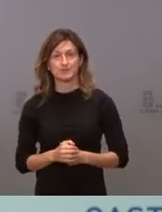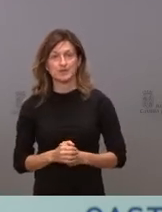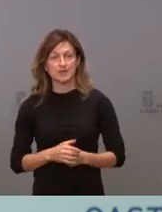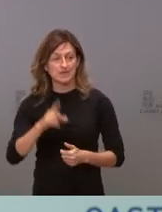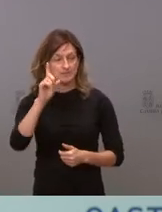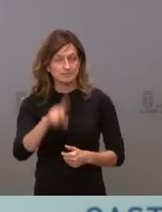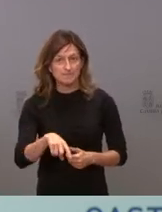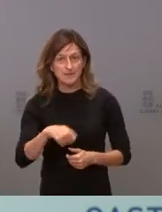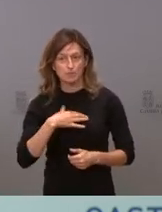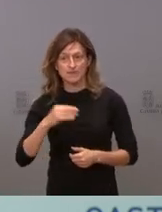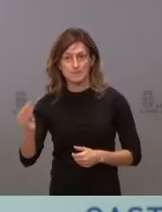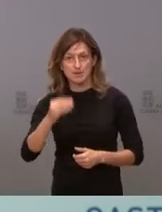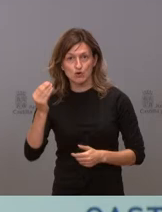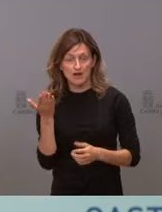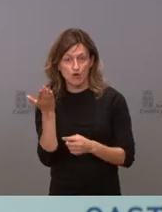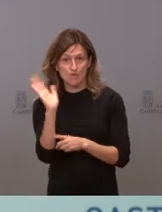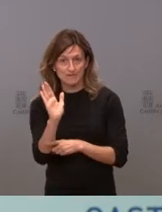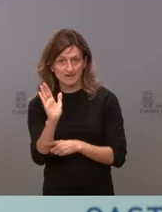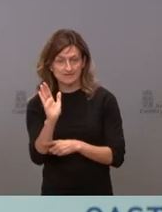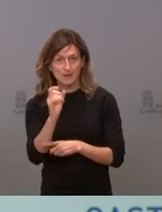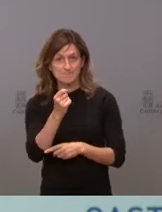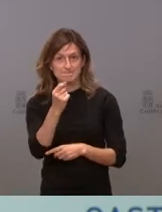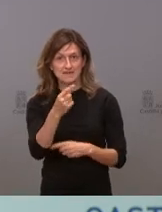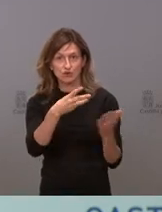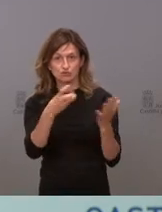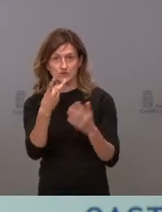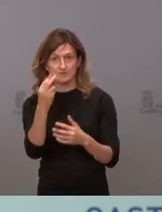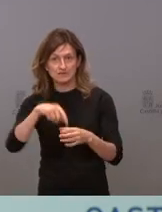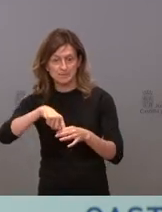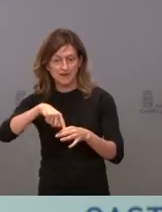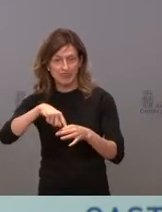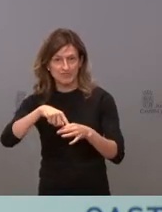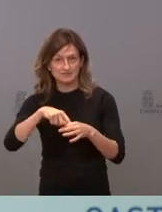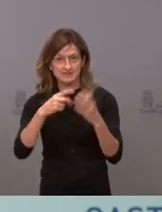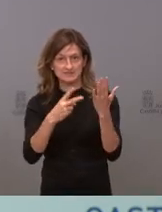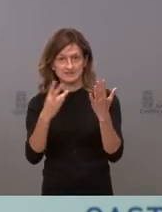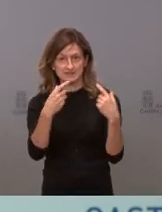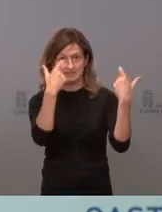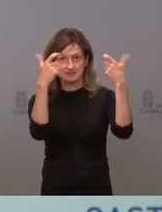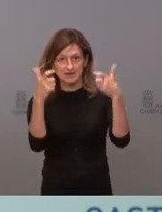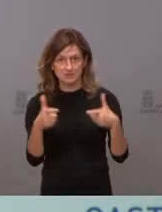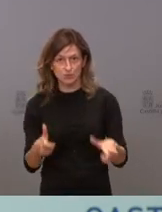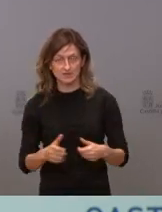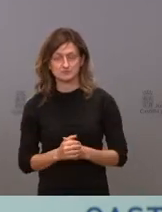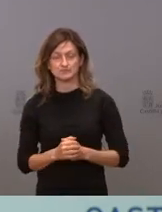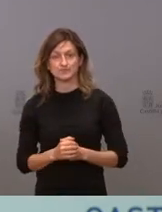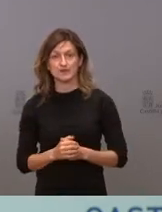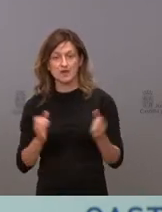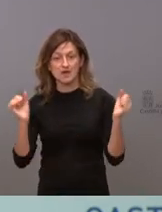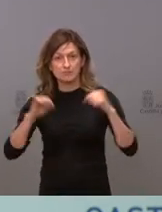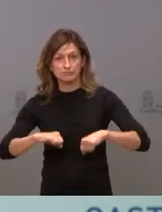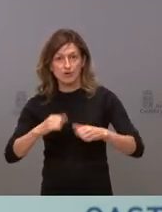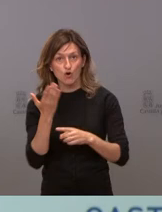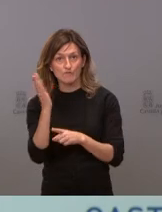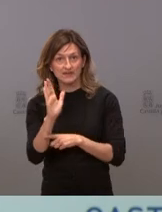nuestra oferta de empleo público en sanidad con 1.820 plazas en 73 categorías. Hemos aprobado la oferta de formación